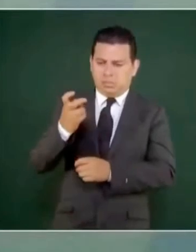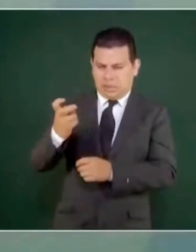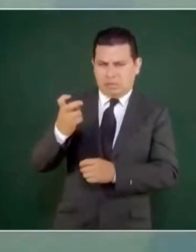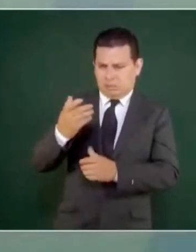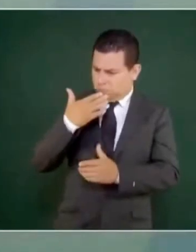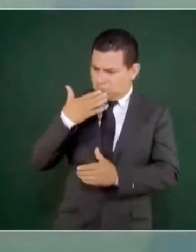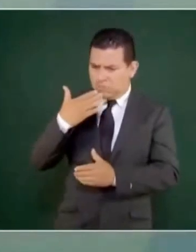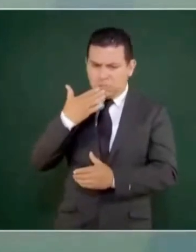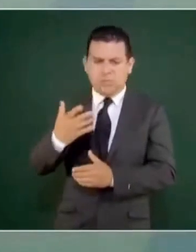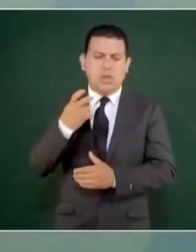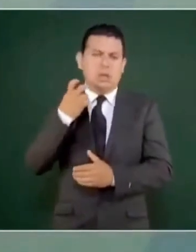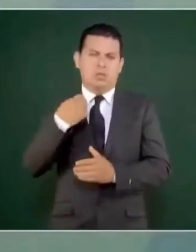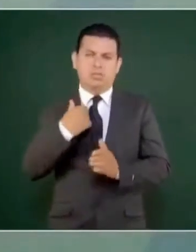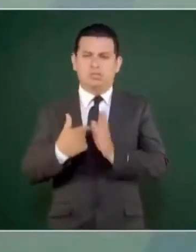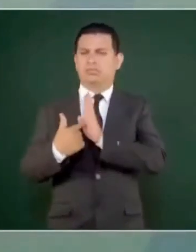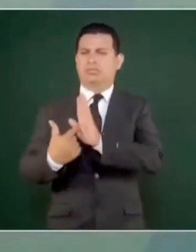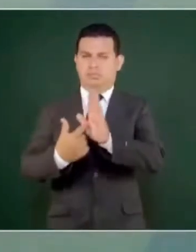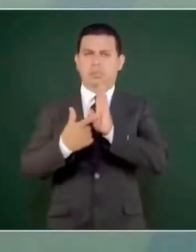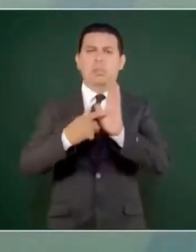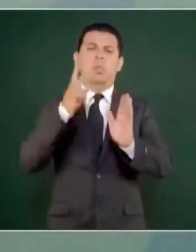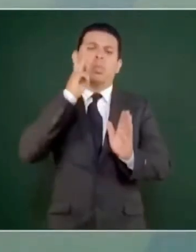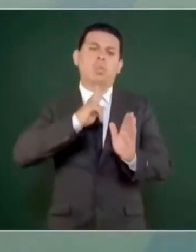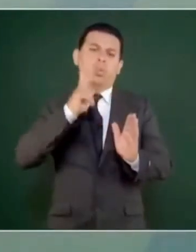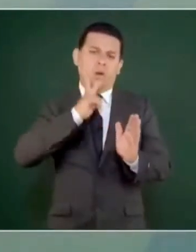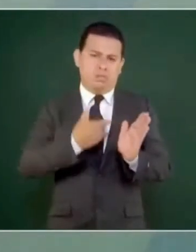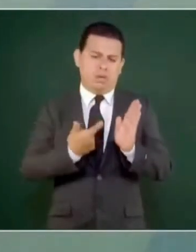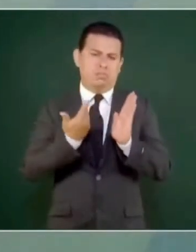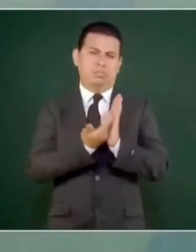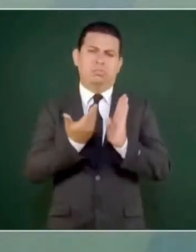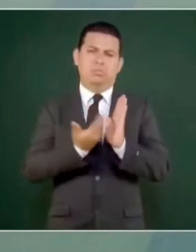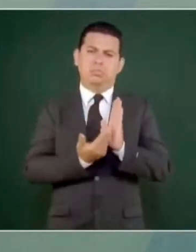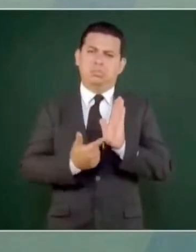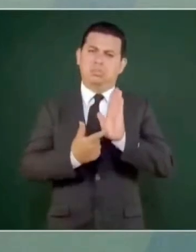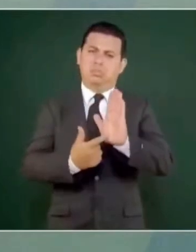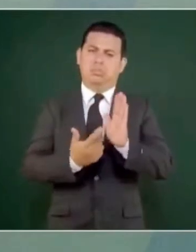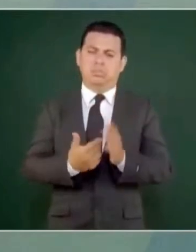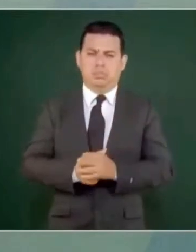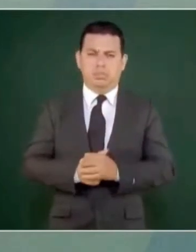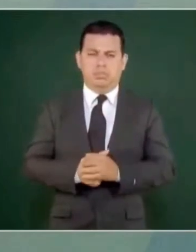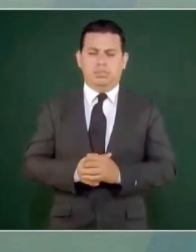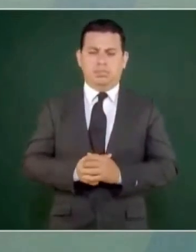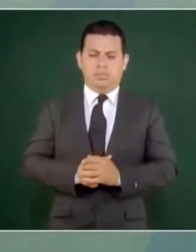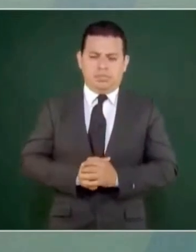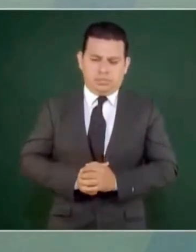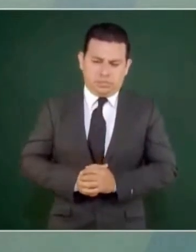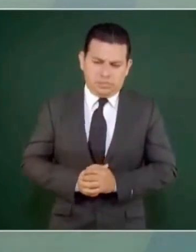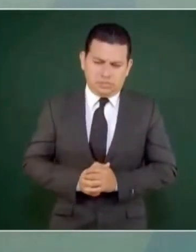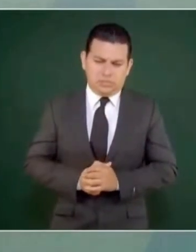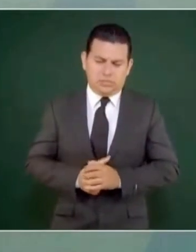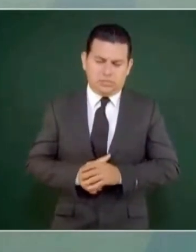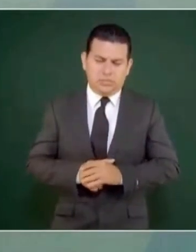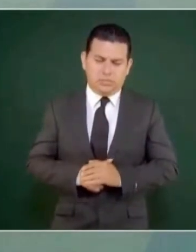es que en estos